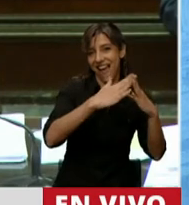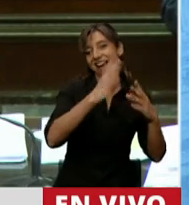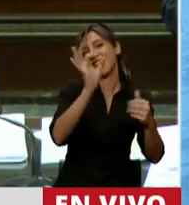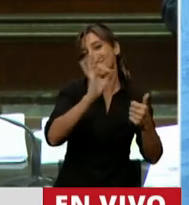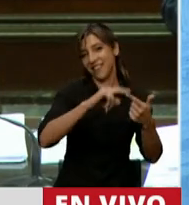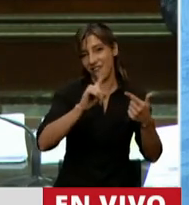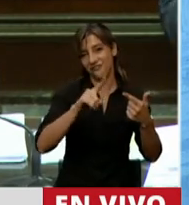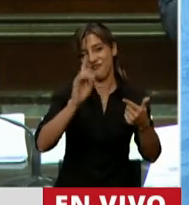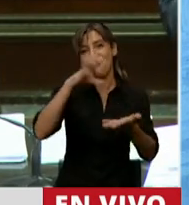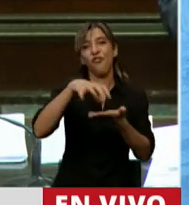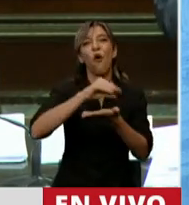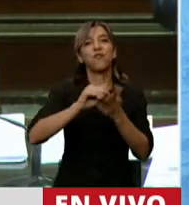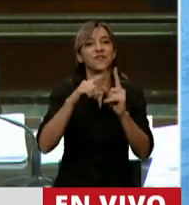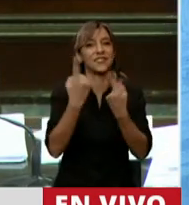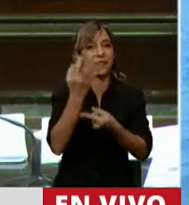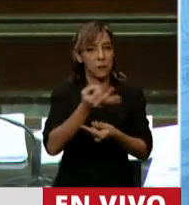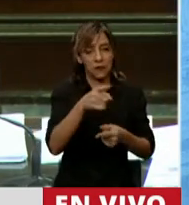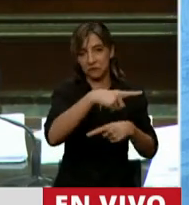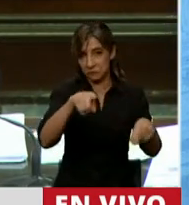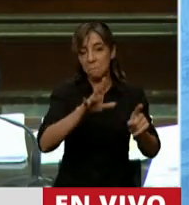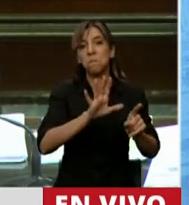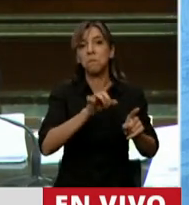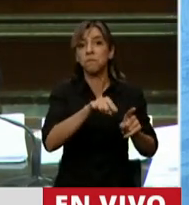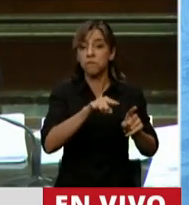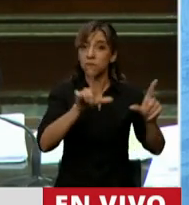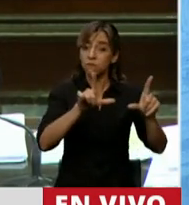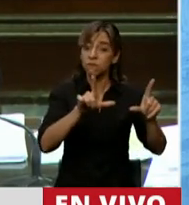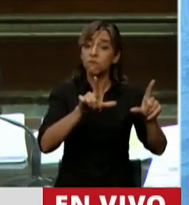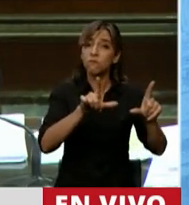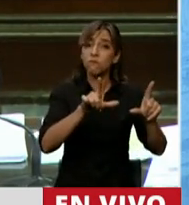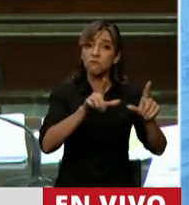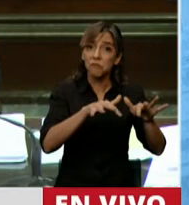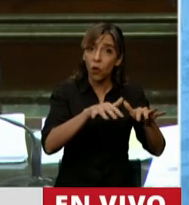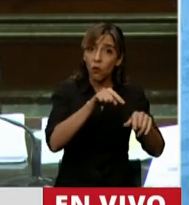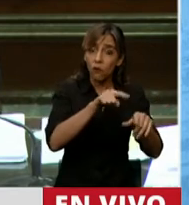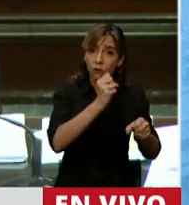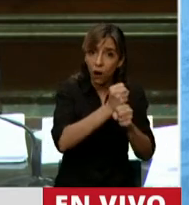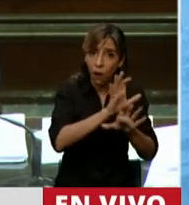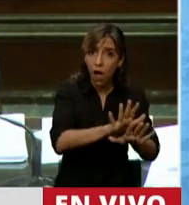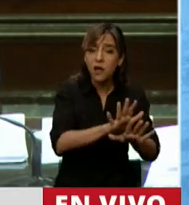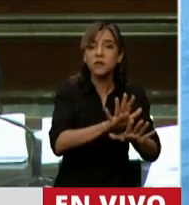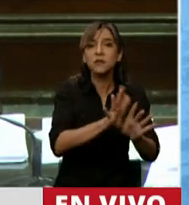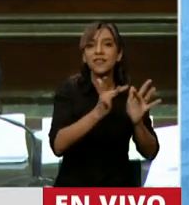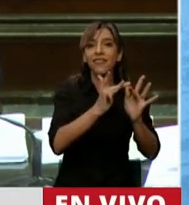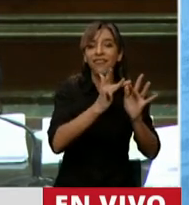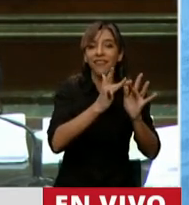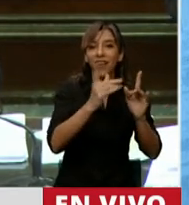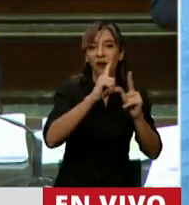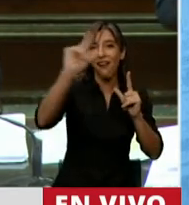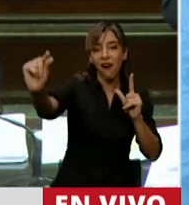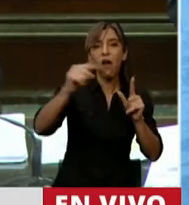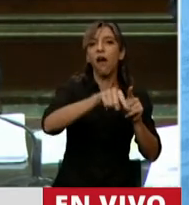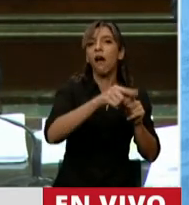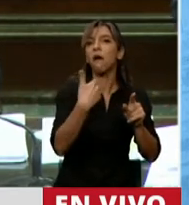derechos para un sector que se va a amplificar después de la pandemia. Y somos el tercer país del mundo